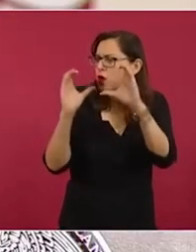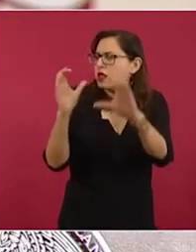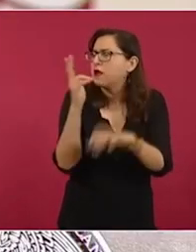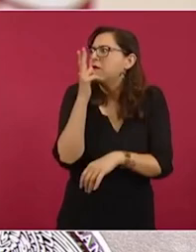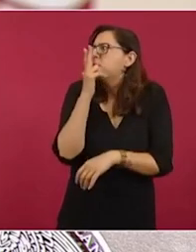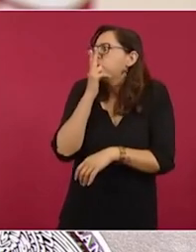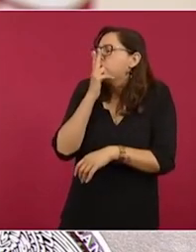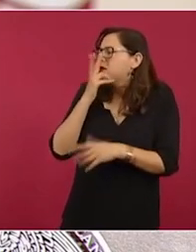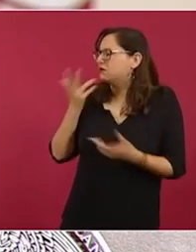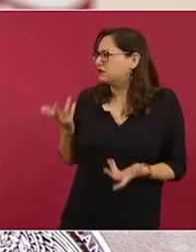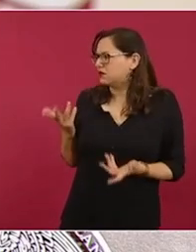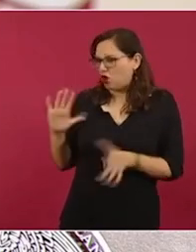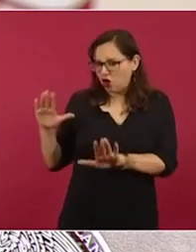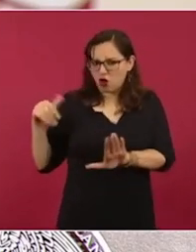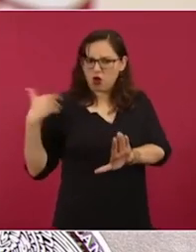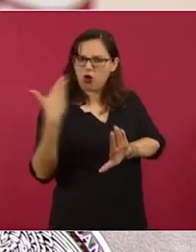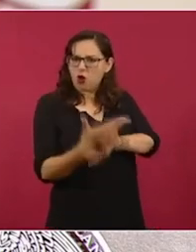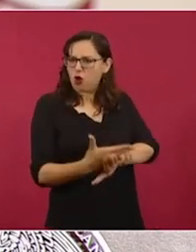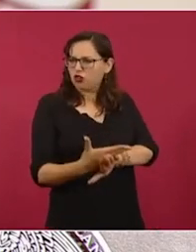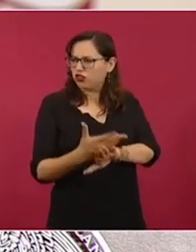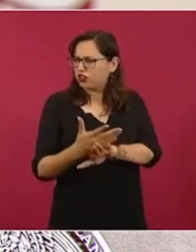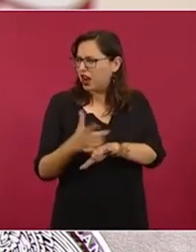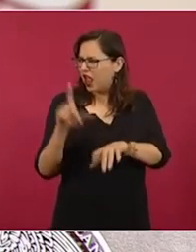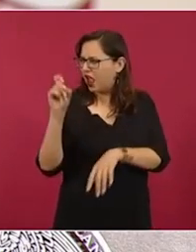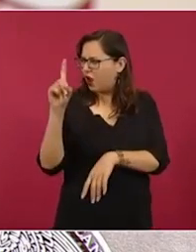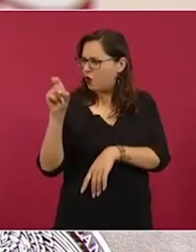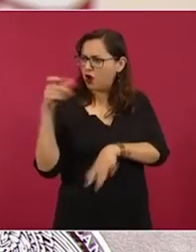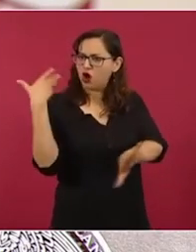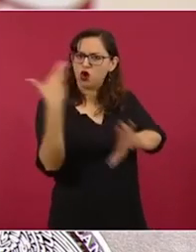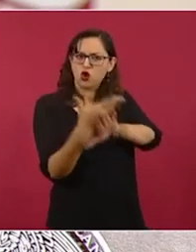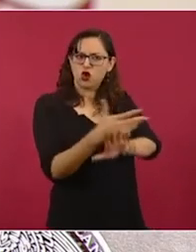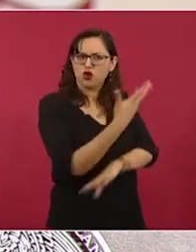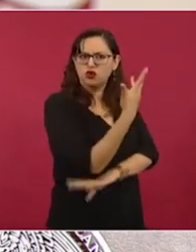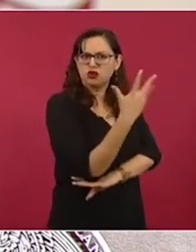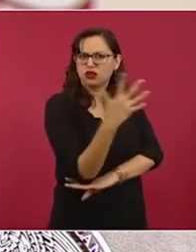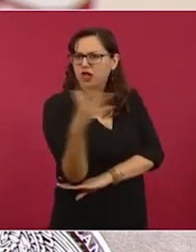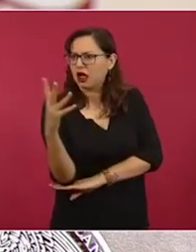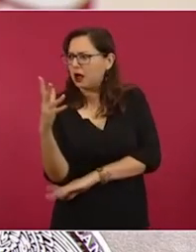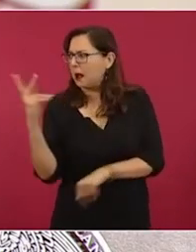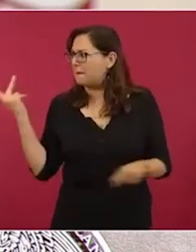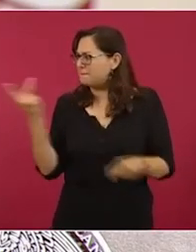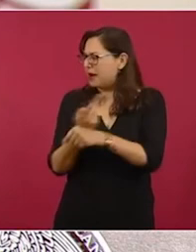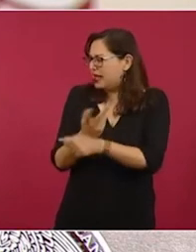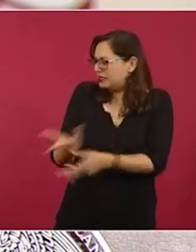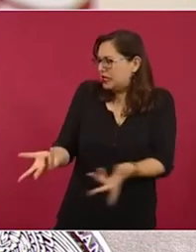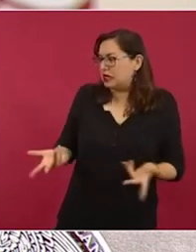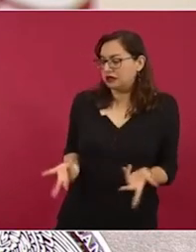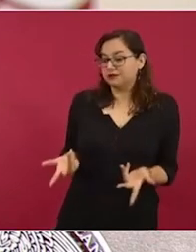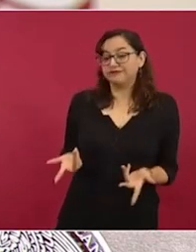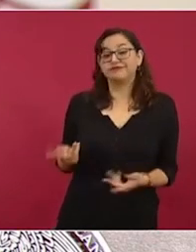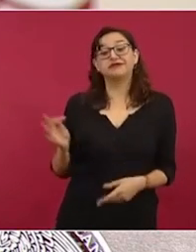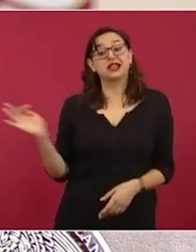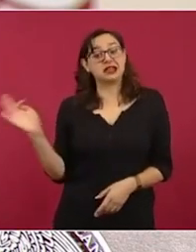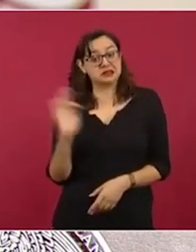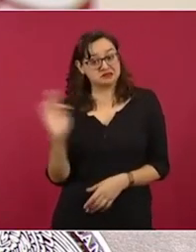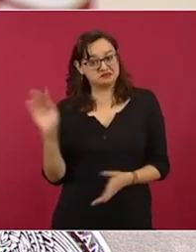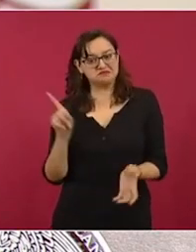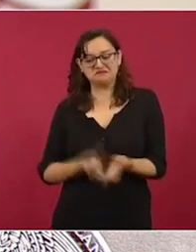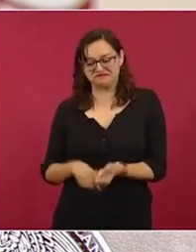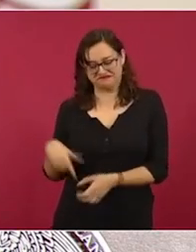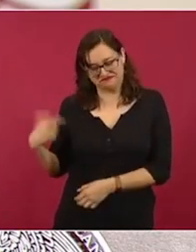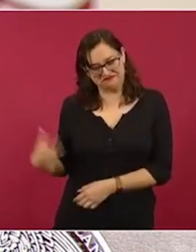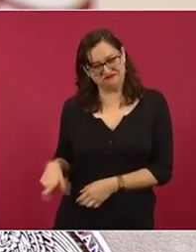Como dice el clásico, Lo que no suena lógico, suena metálico. Pero, ¿por qué lo